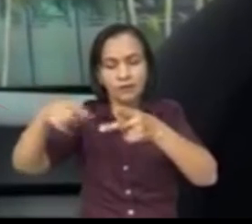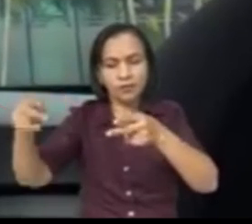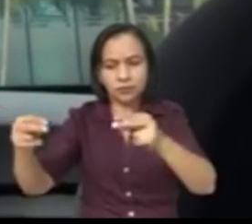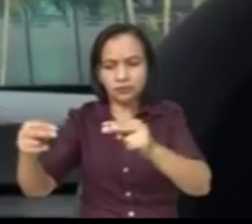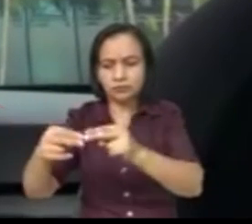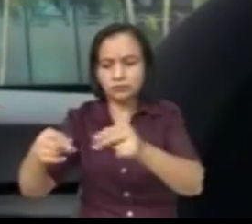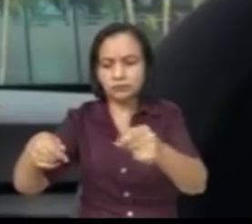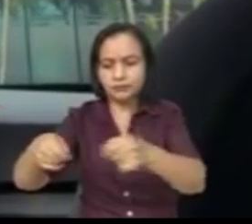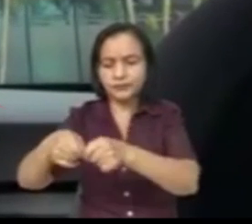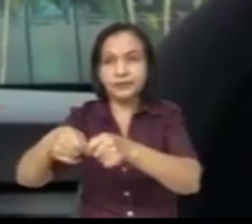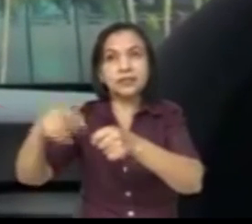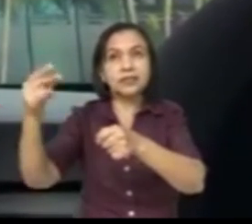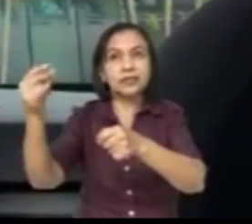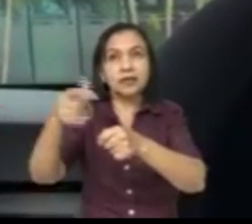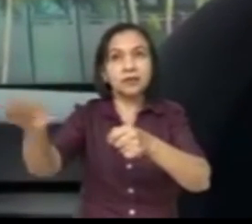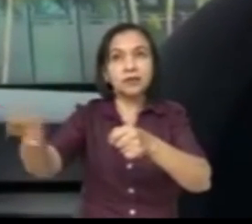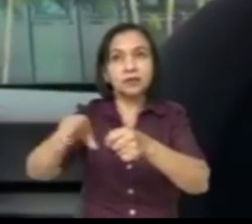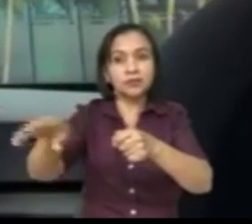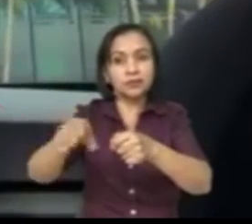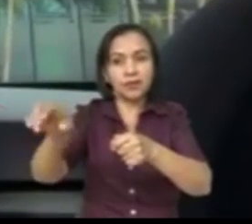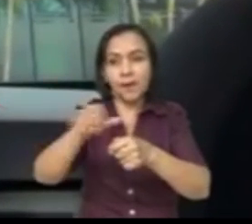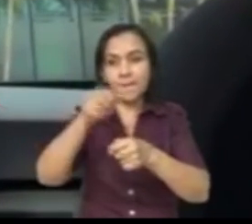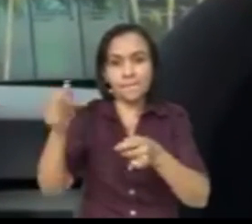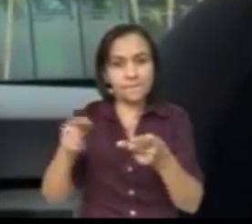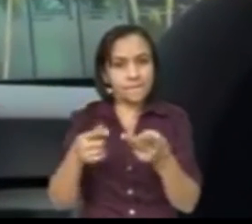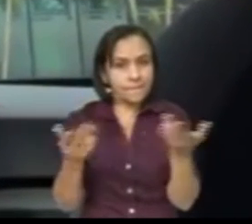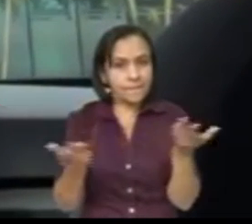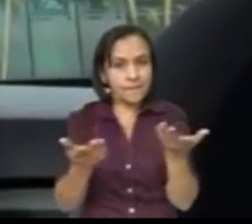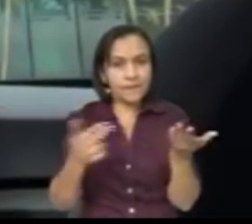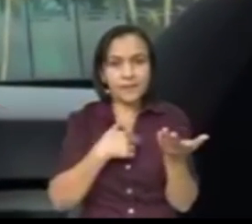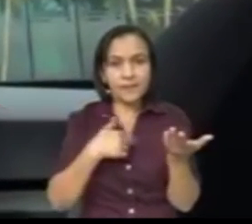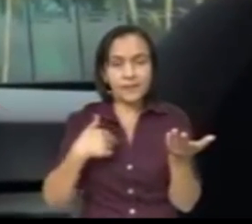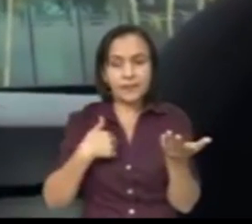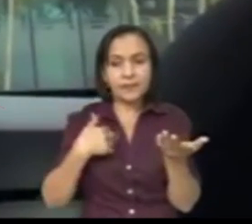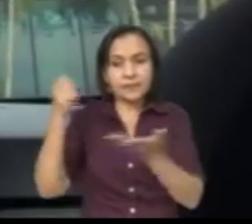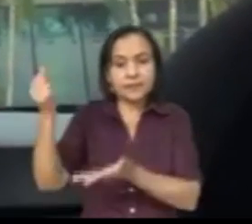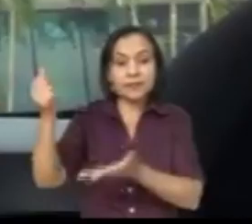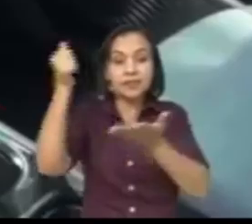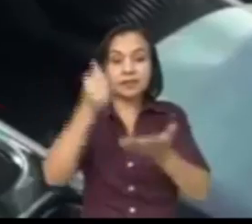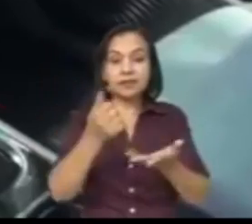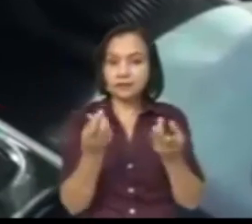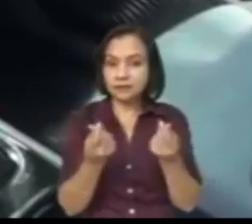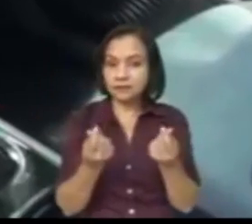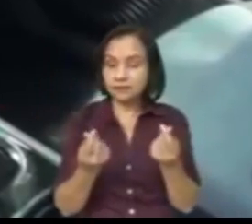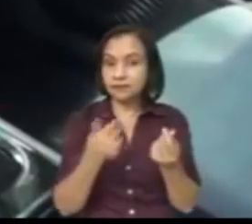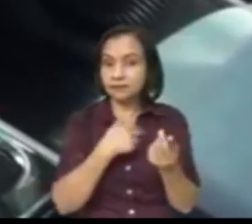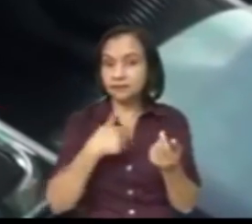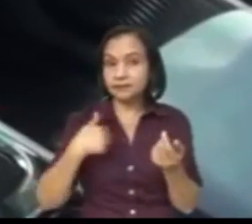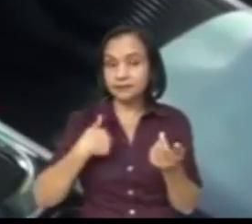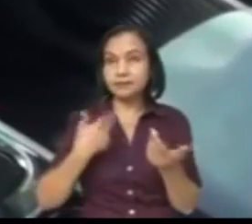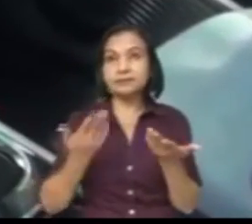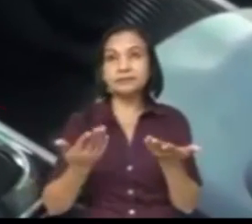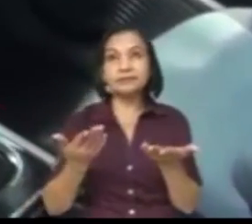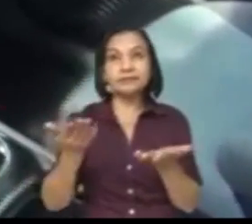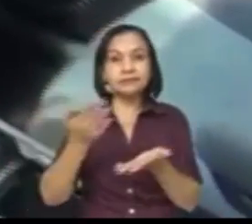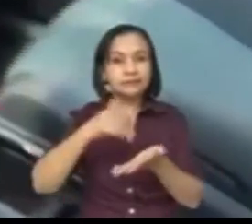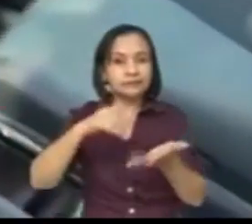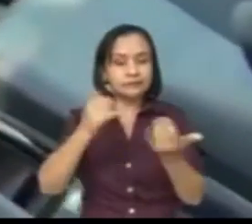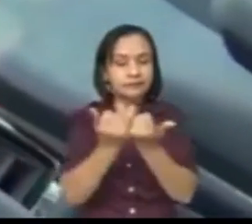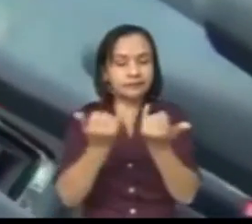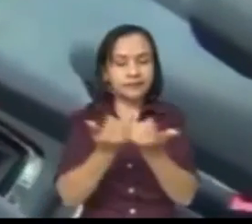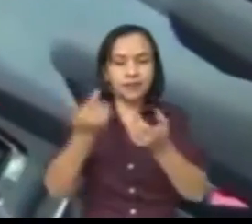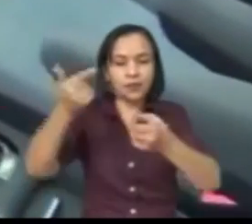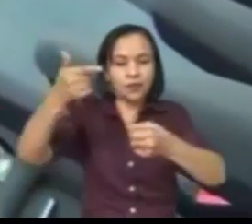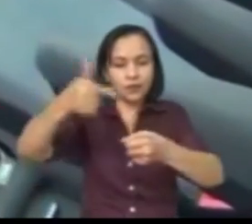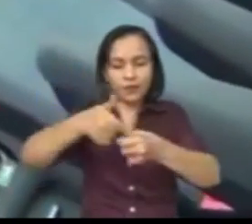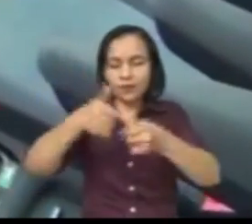Ahí lo podemos observar y esa es la inversión. Hasta el momento Nicaragua no cuenta con centros de cargas con